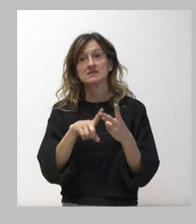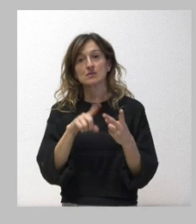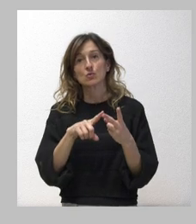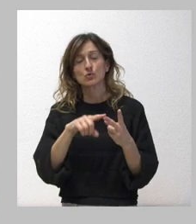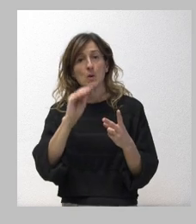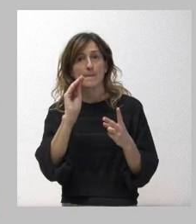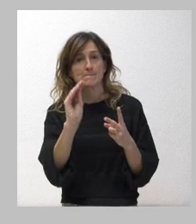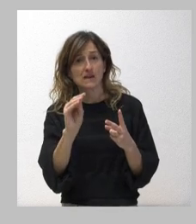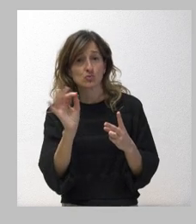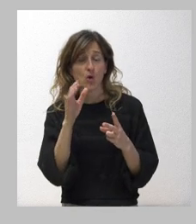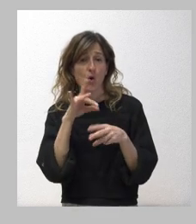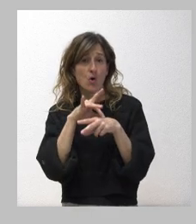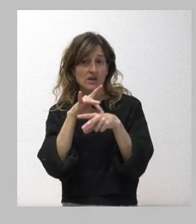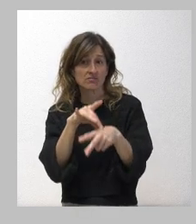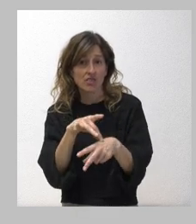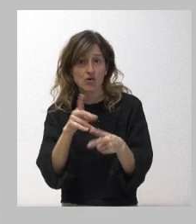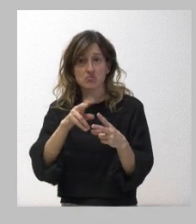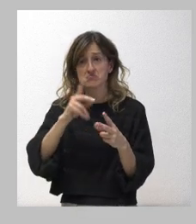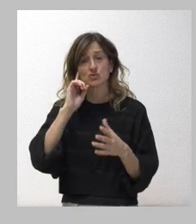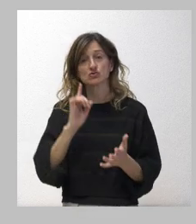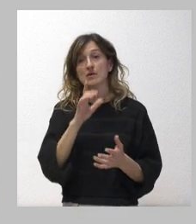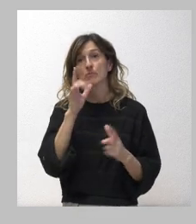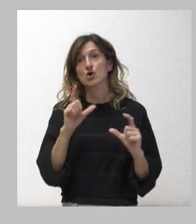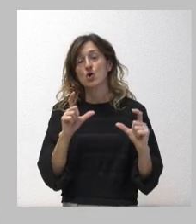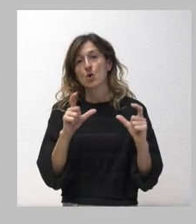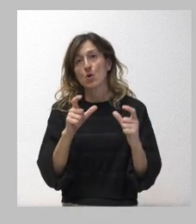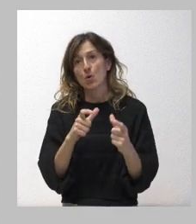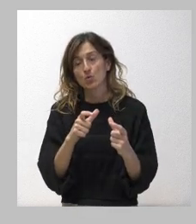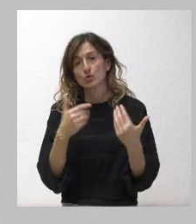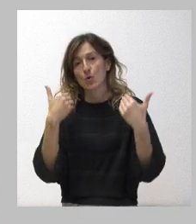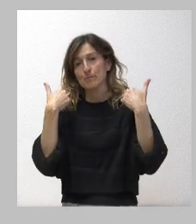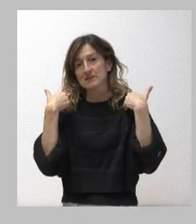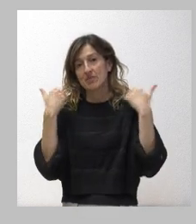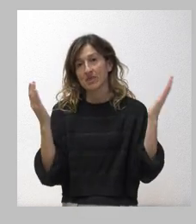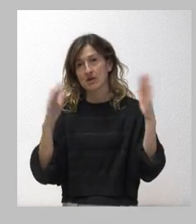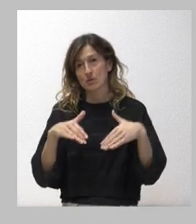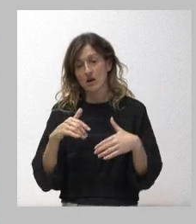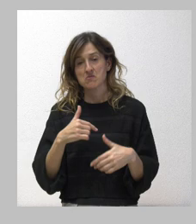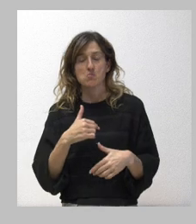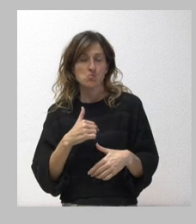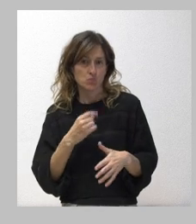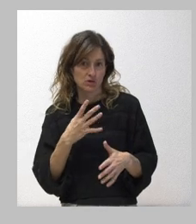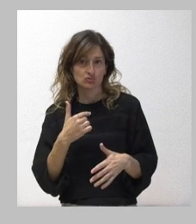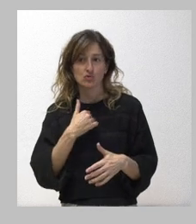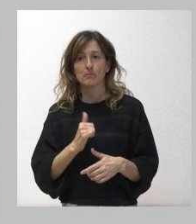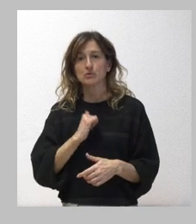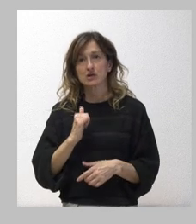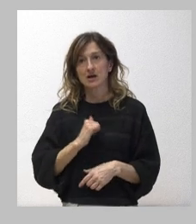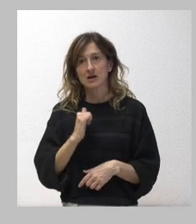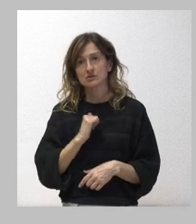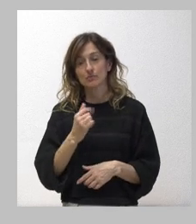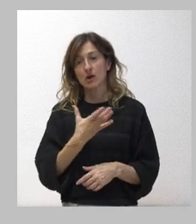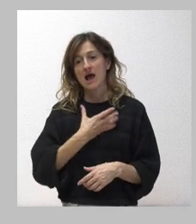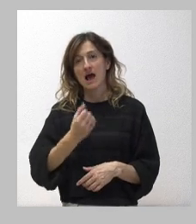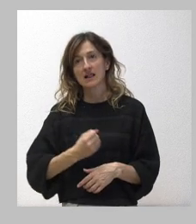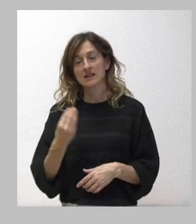o una orientación, porque creo que la Junta no tiene ninguna competencia en este sentido, pero bueno, yo, por si acaso, porque hay varios alcaldes